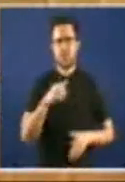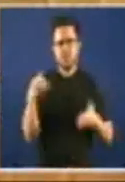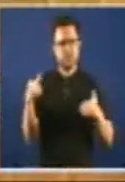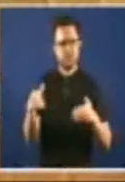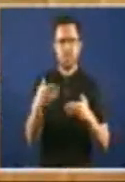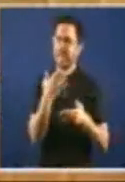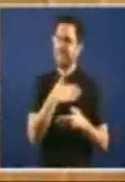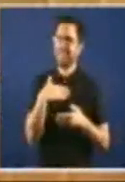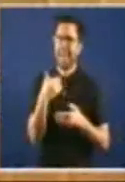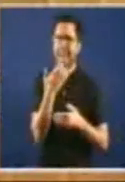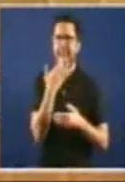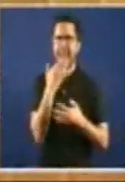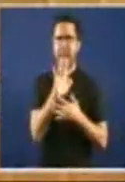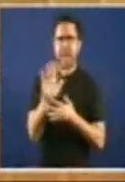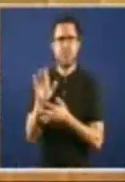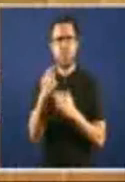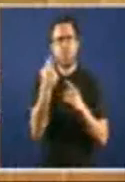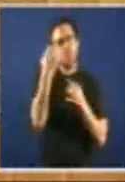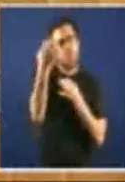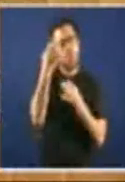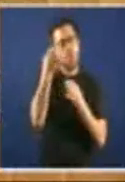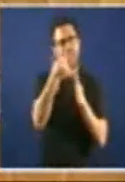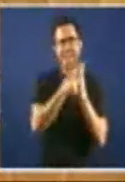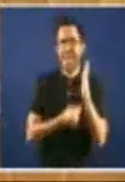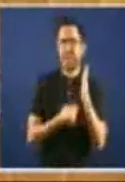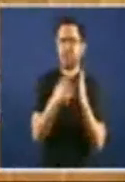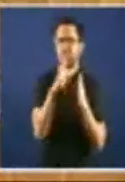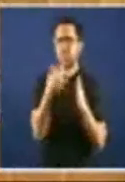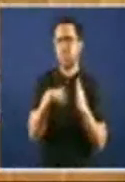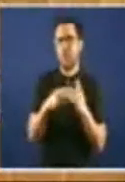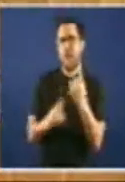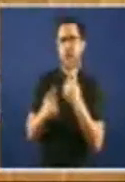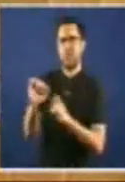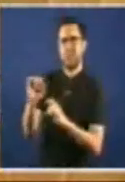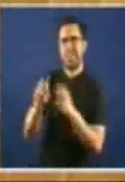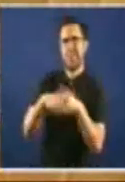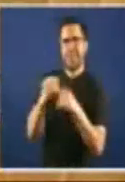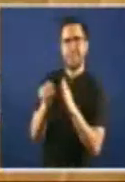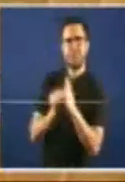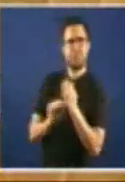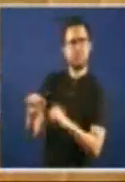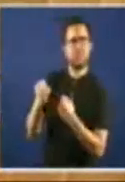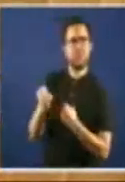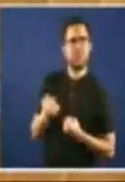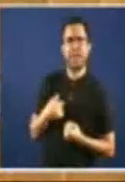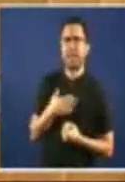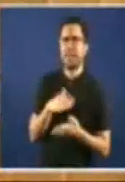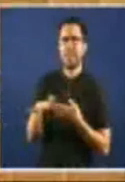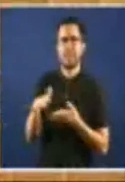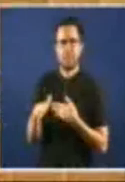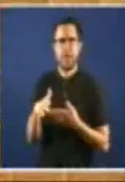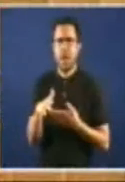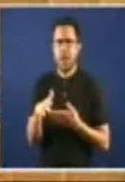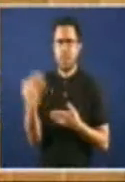Demendas concretas Receitadas polo partido popular E que non foron explicadas Por que se receitaron Por exemplo Está claro que